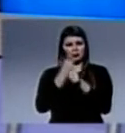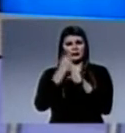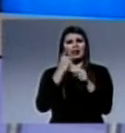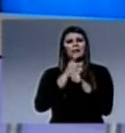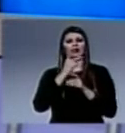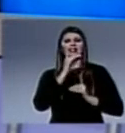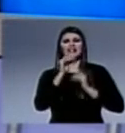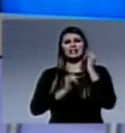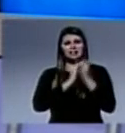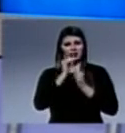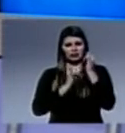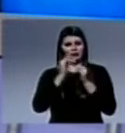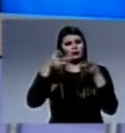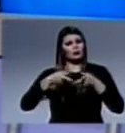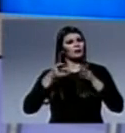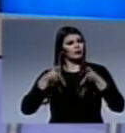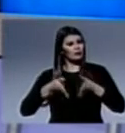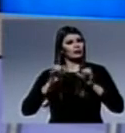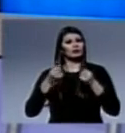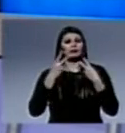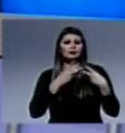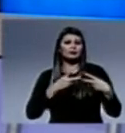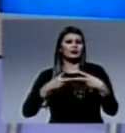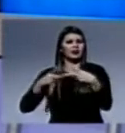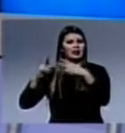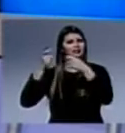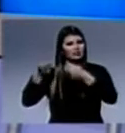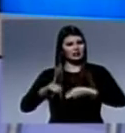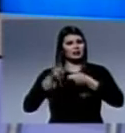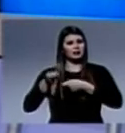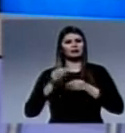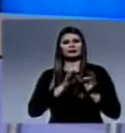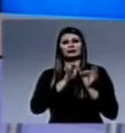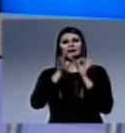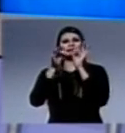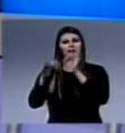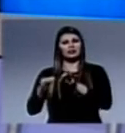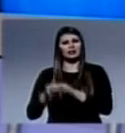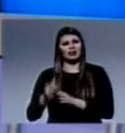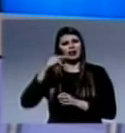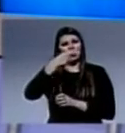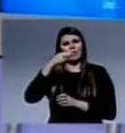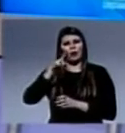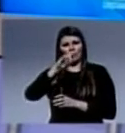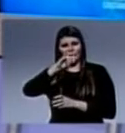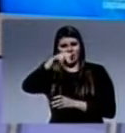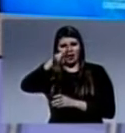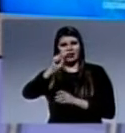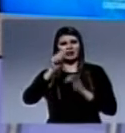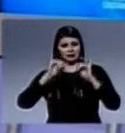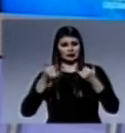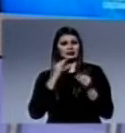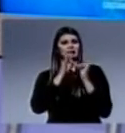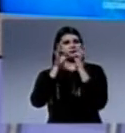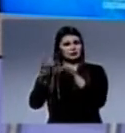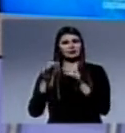desarrollo de las noticias. Y te invitamos a viajar unos kilómetros y llegar hasta la ciudad de Saltos del Guairá, donde estuvieron las cámaras